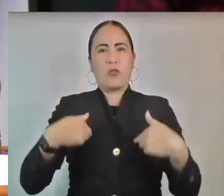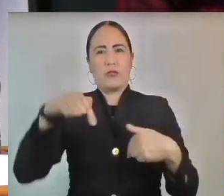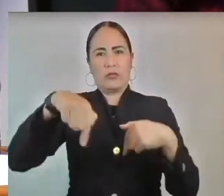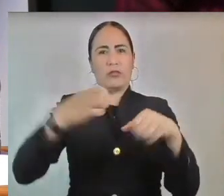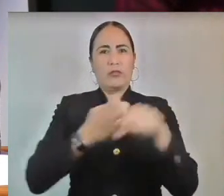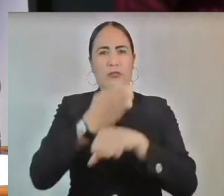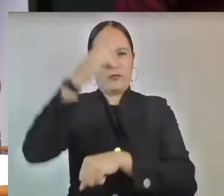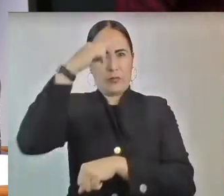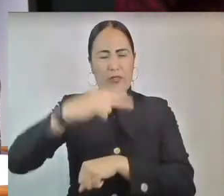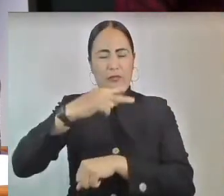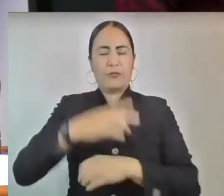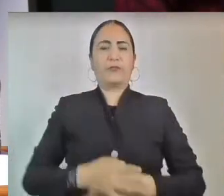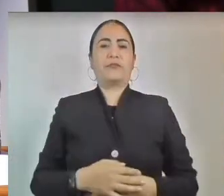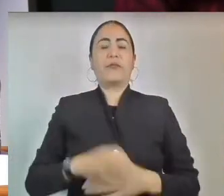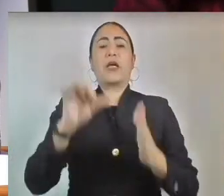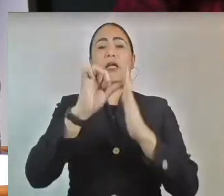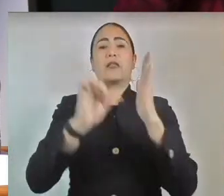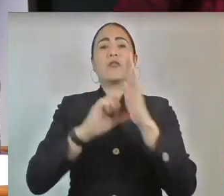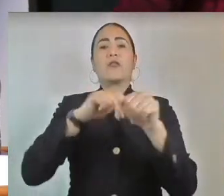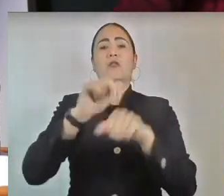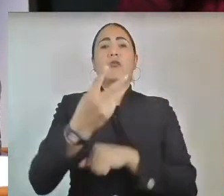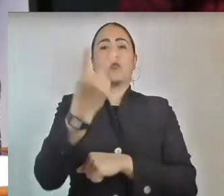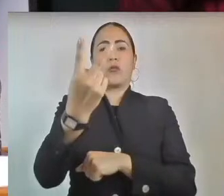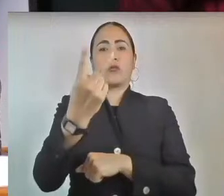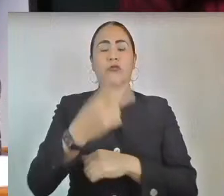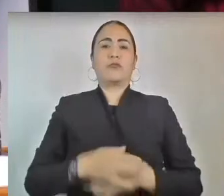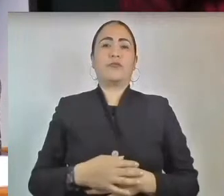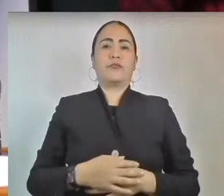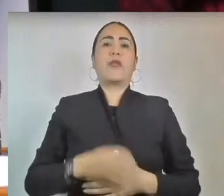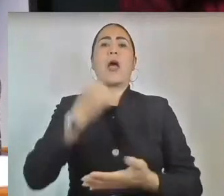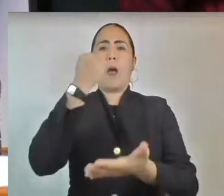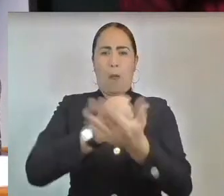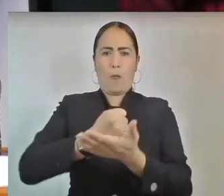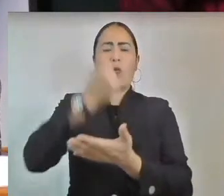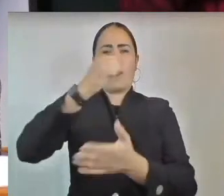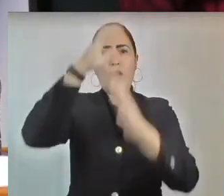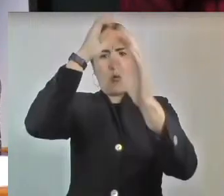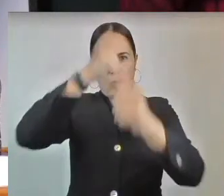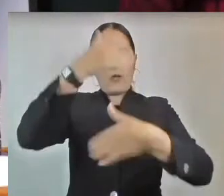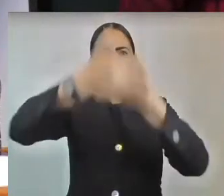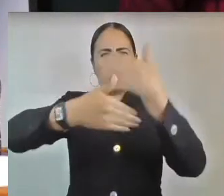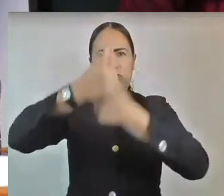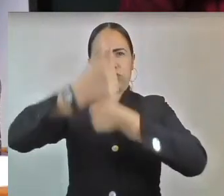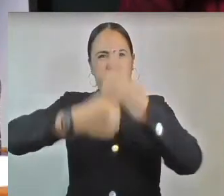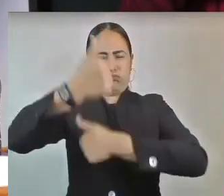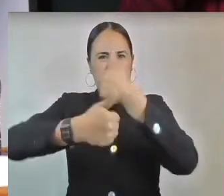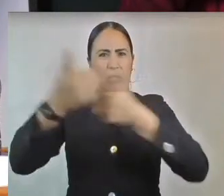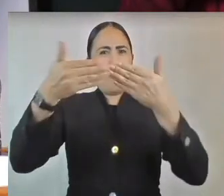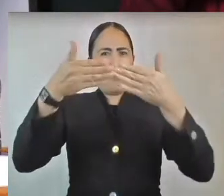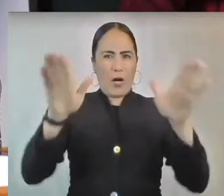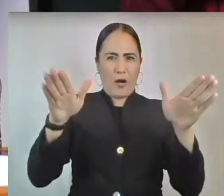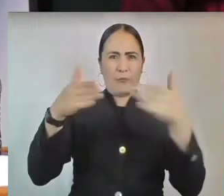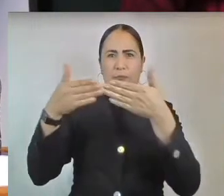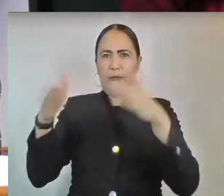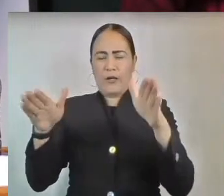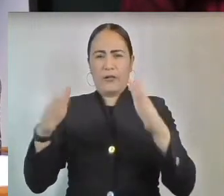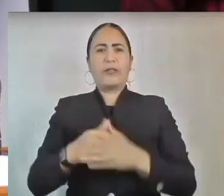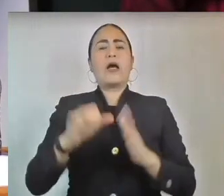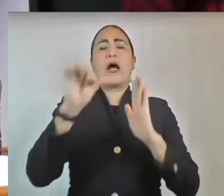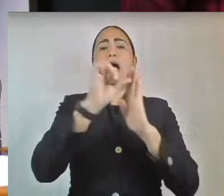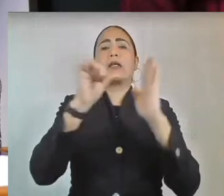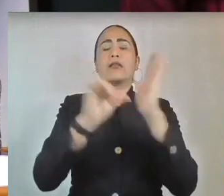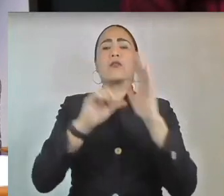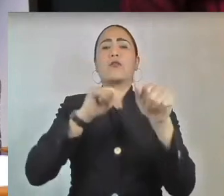Artículo segundo, se aprueba la convocatoria pública abierta para efecto de lo dispuesto en el artículo